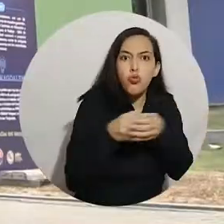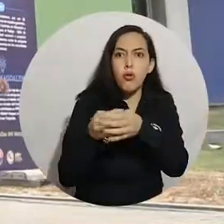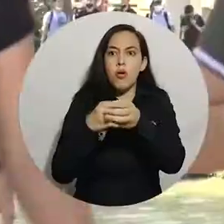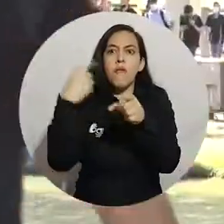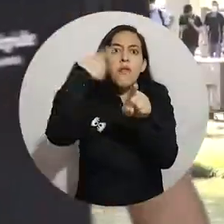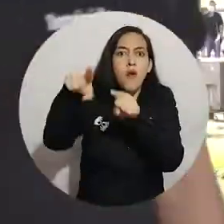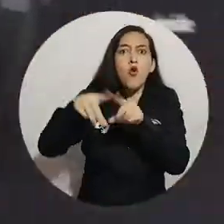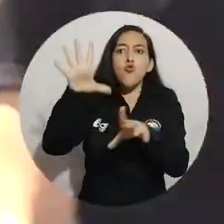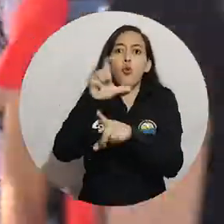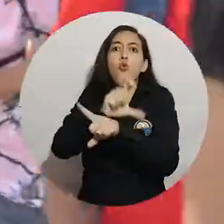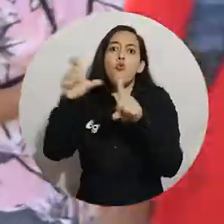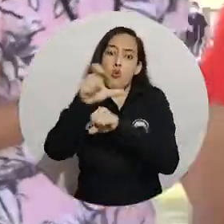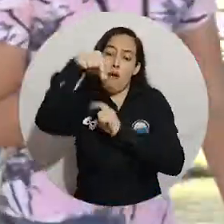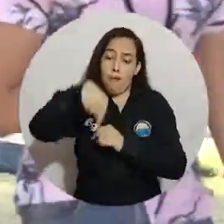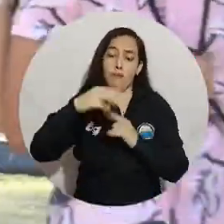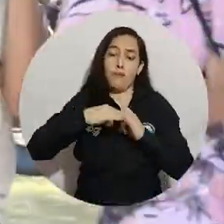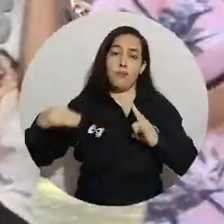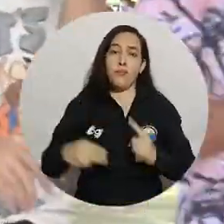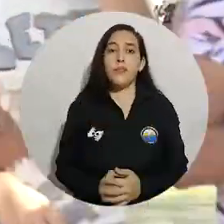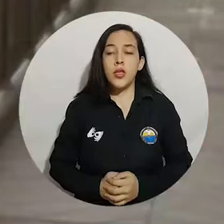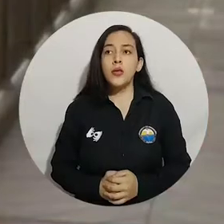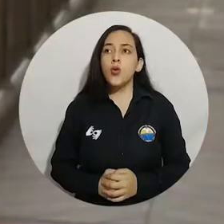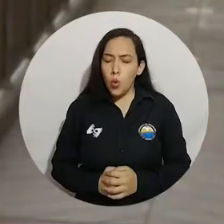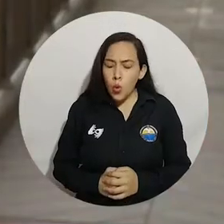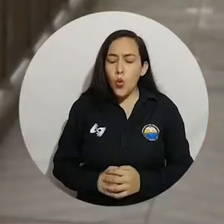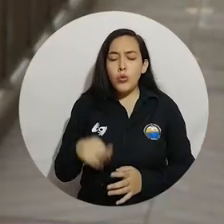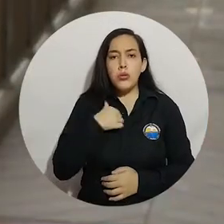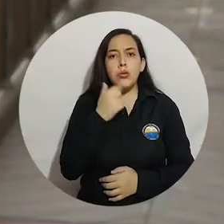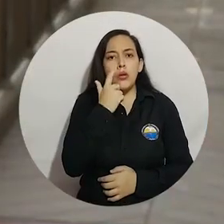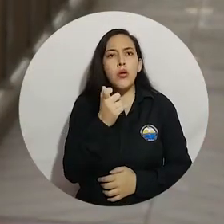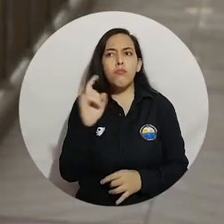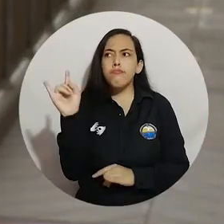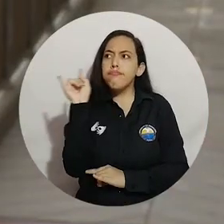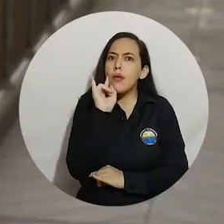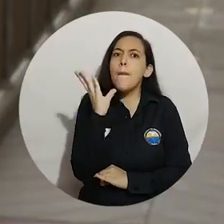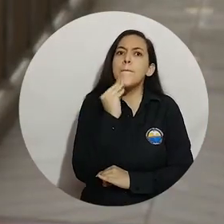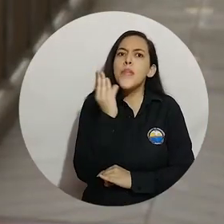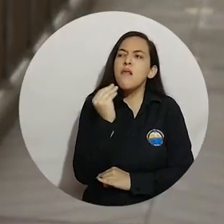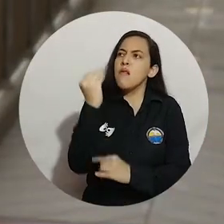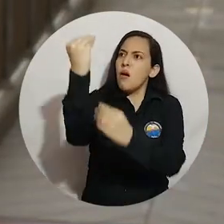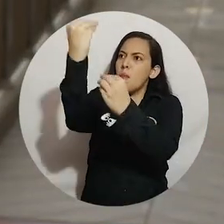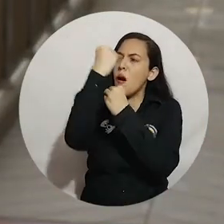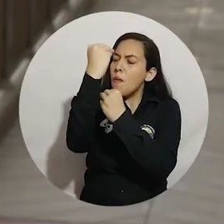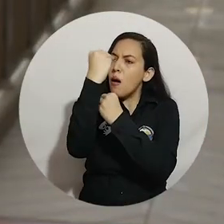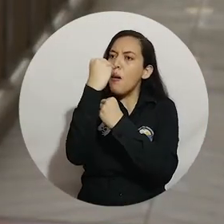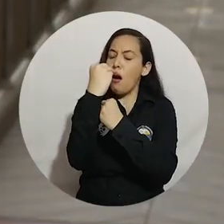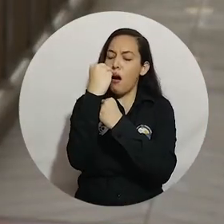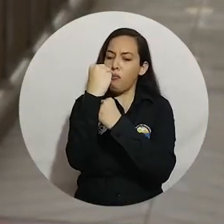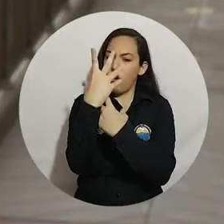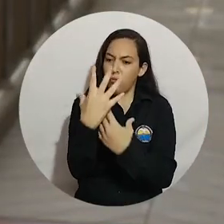asociaciones y los distintos eventos culturales que tenemos dentro de la institución. Sí fue muy grato haber escuchado todas estas capacitaciones, estas experiencias por medio de las